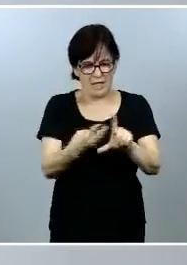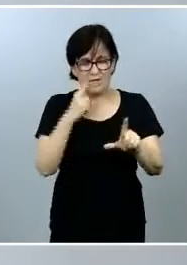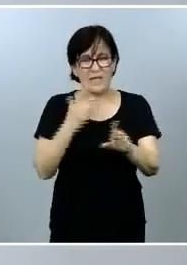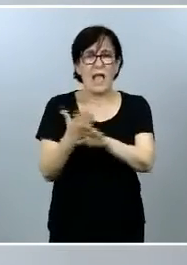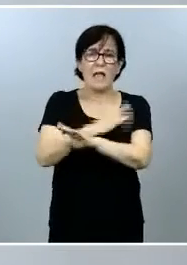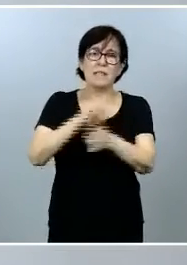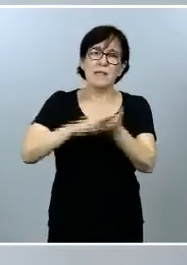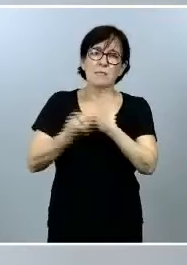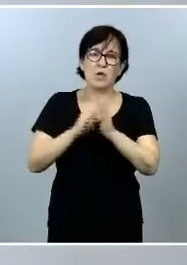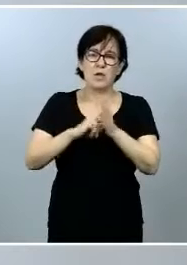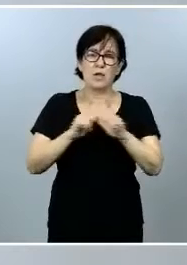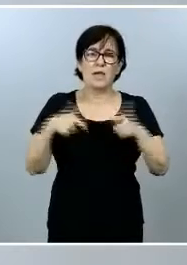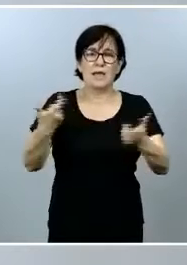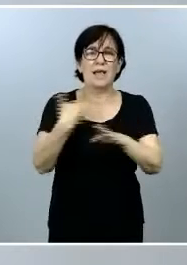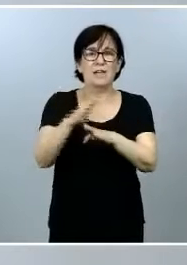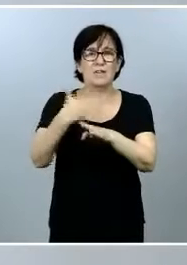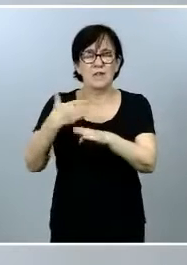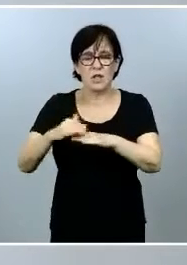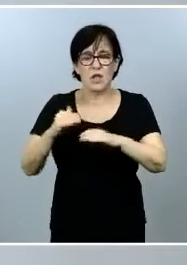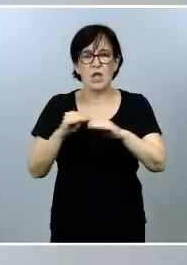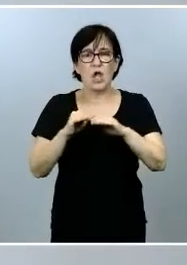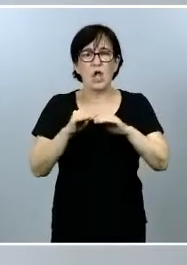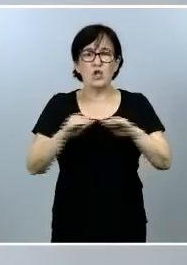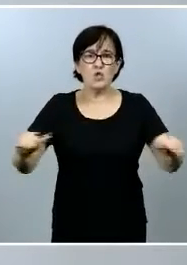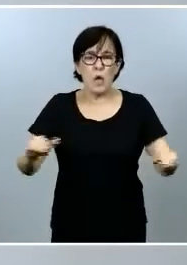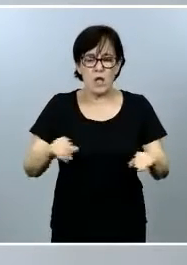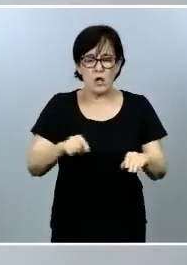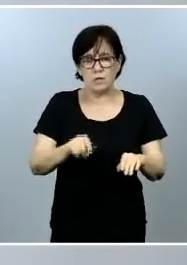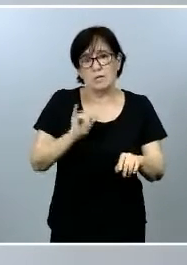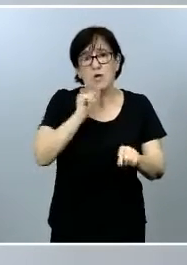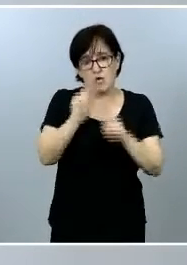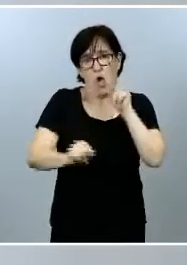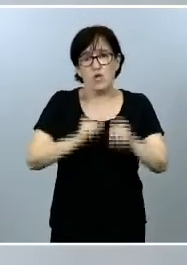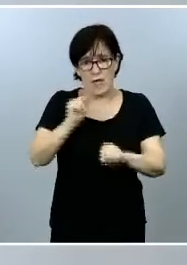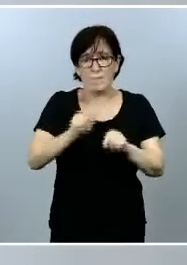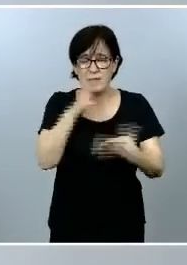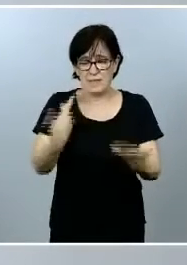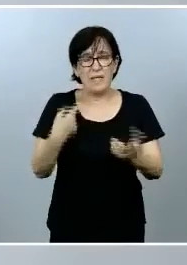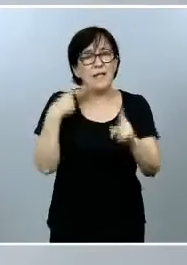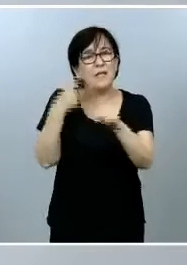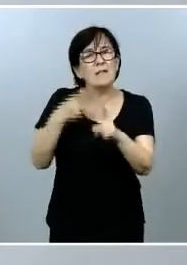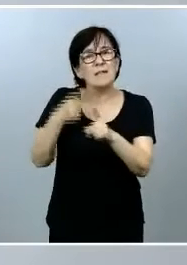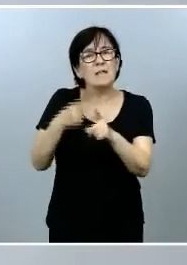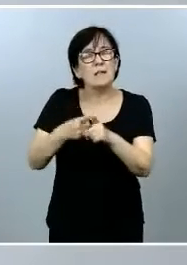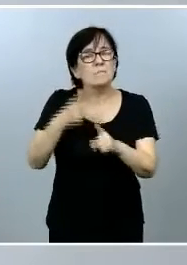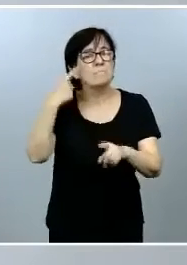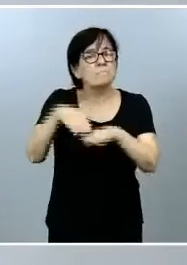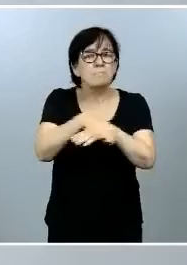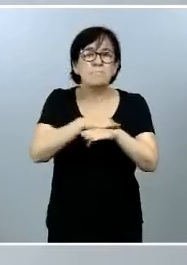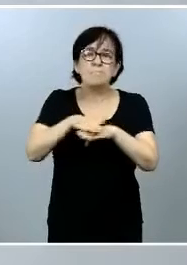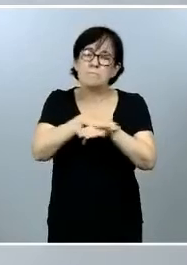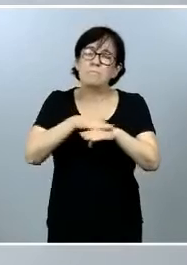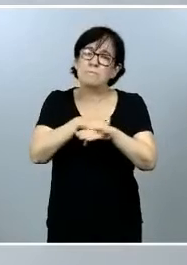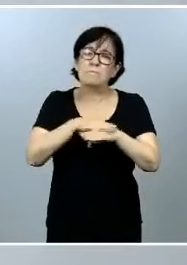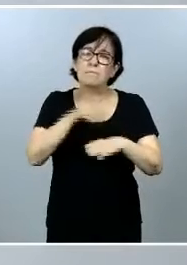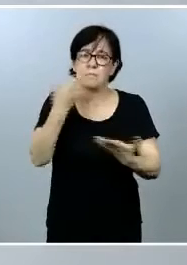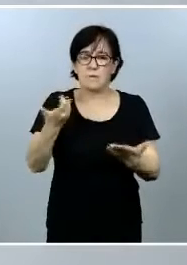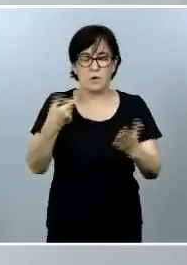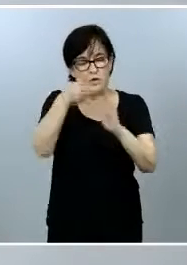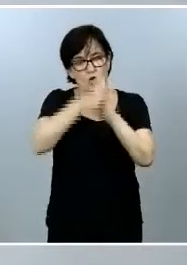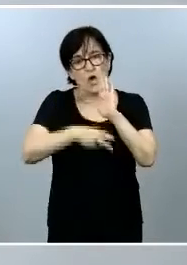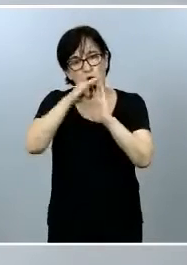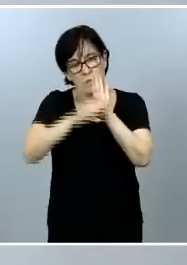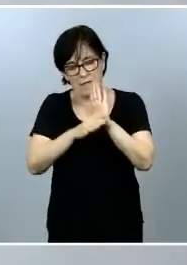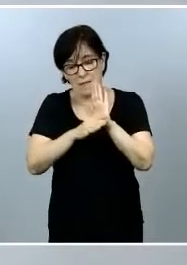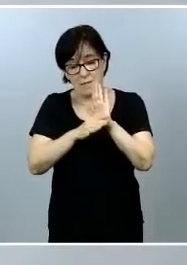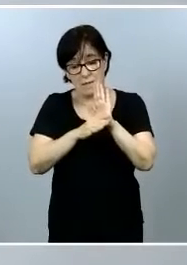ley de residuos y suelos contaminados. Es la referencia fundamental desde el punto de vista normativo que a